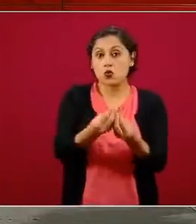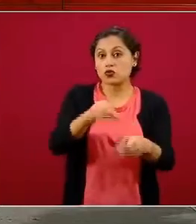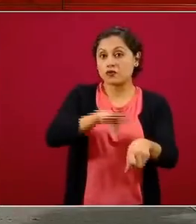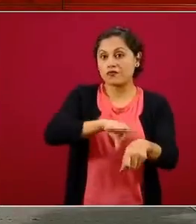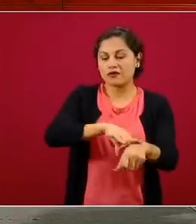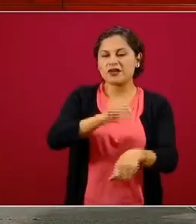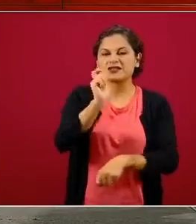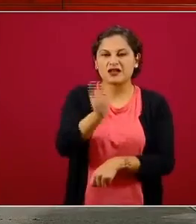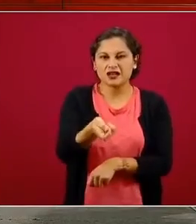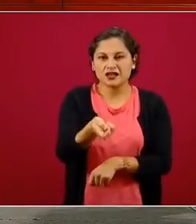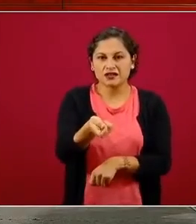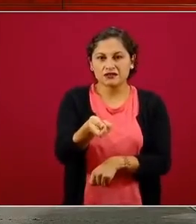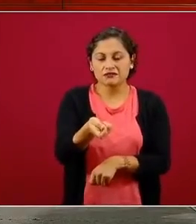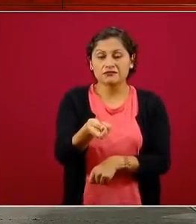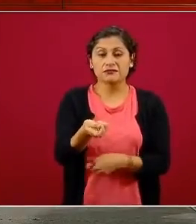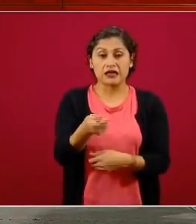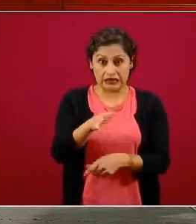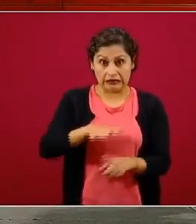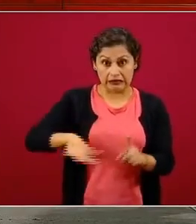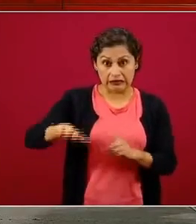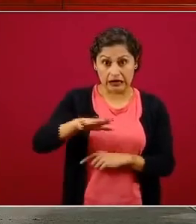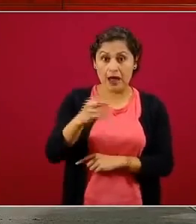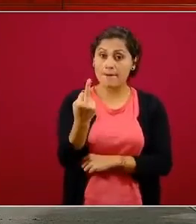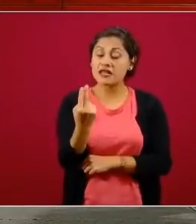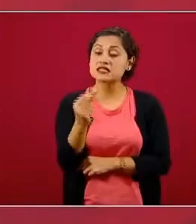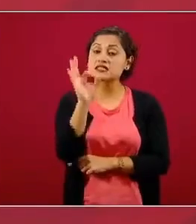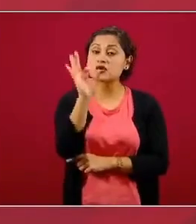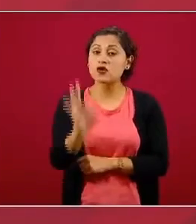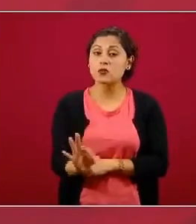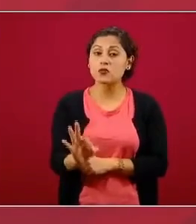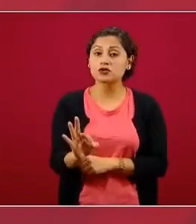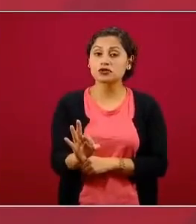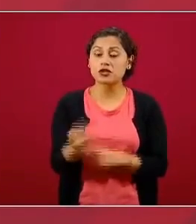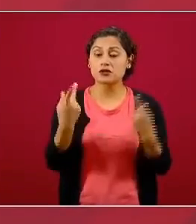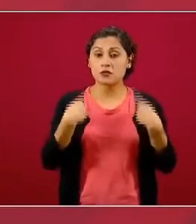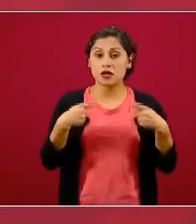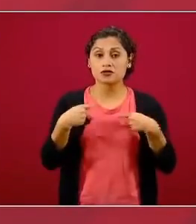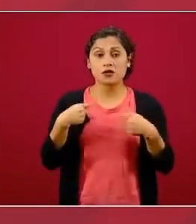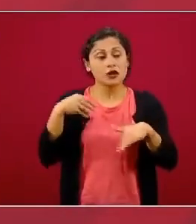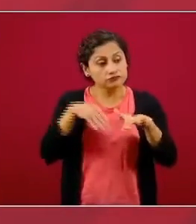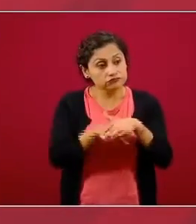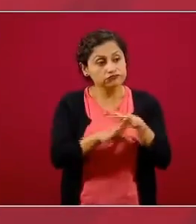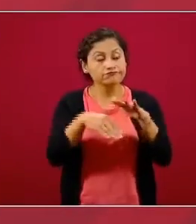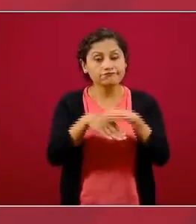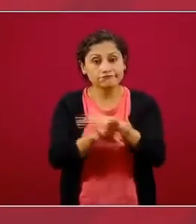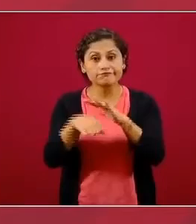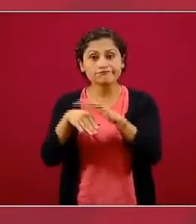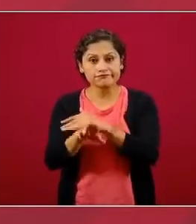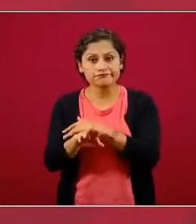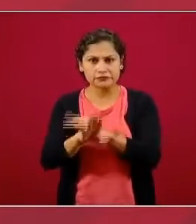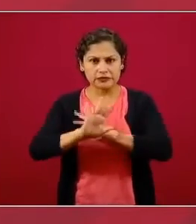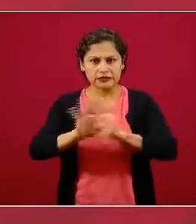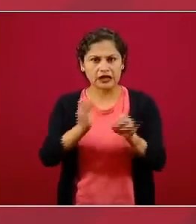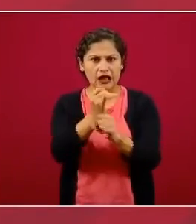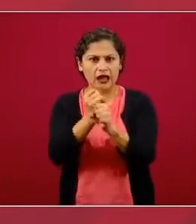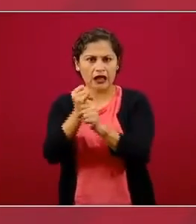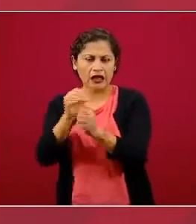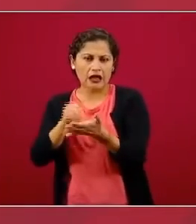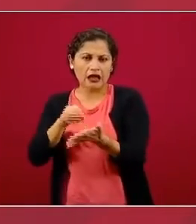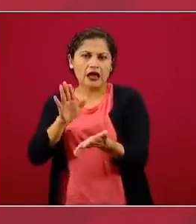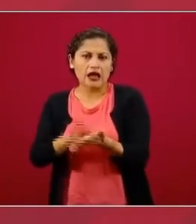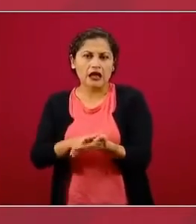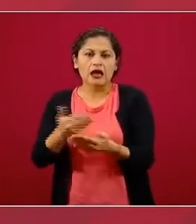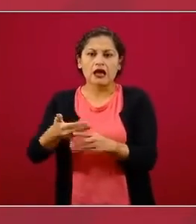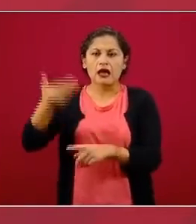representan 25% de las consultas diarias, esto está documentado también en la Encuesta Nacional de